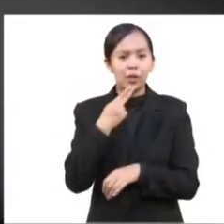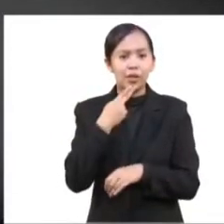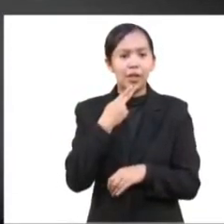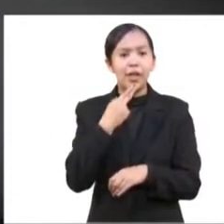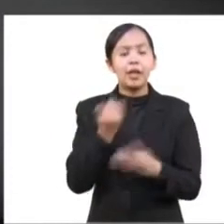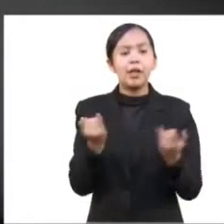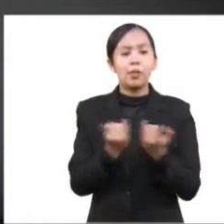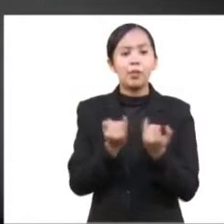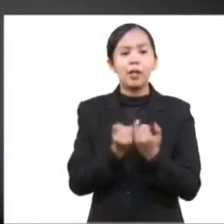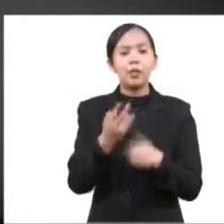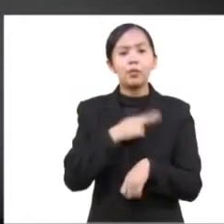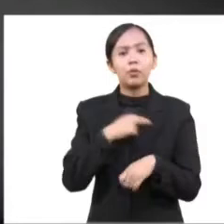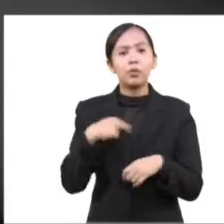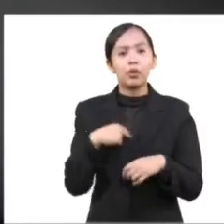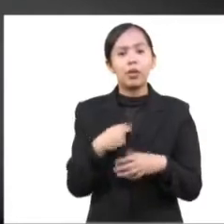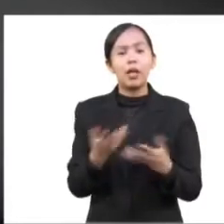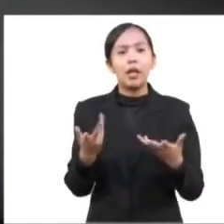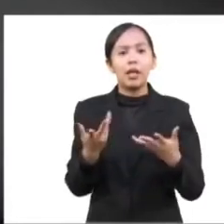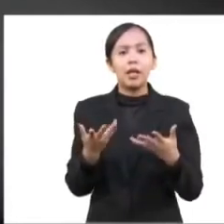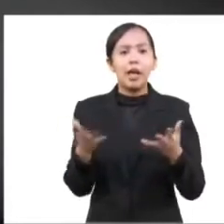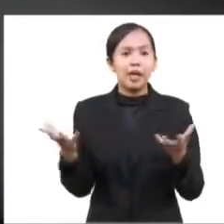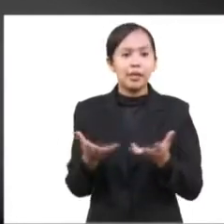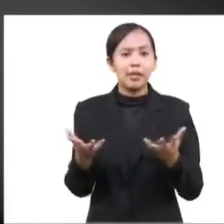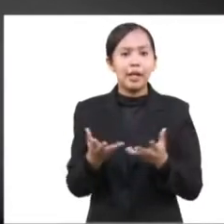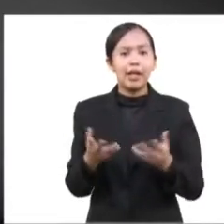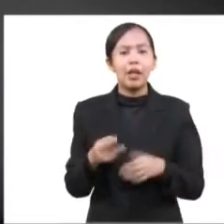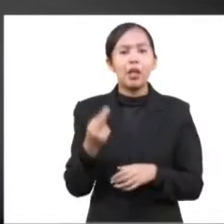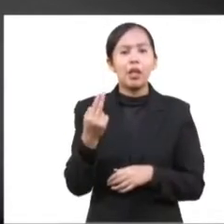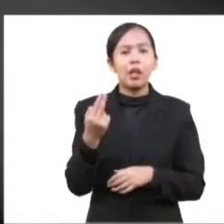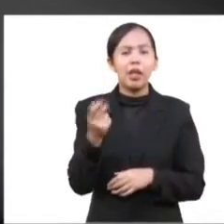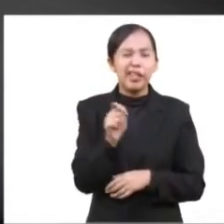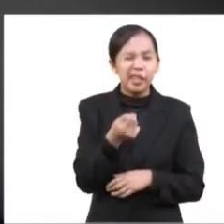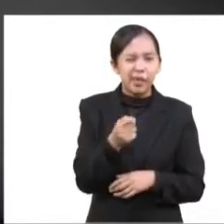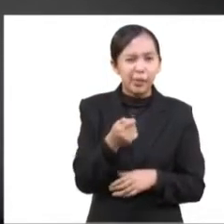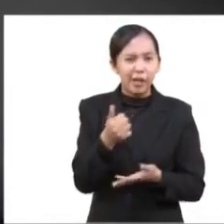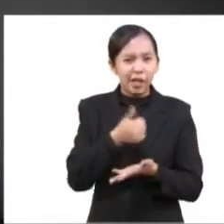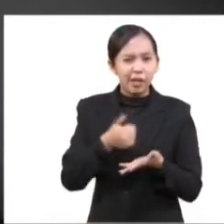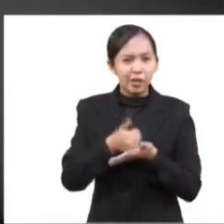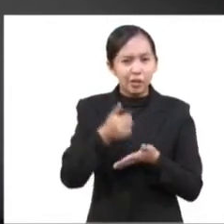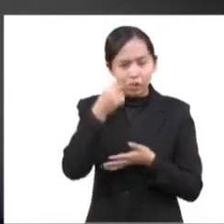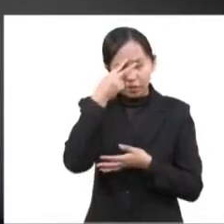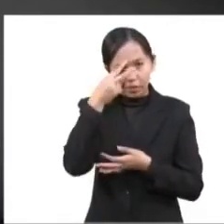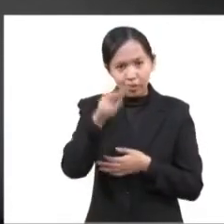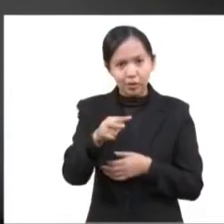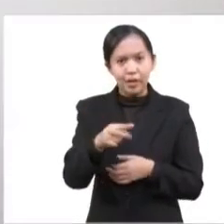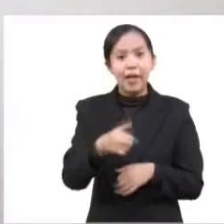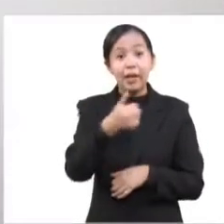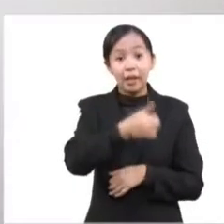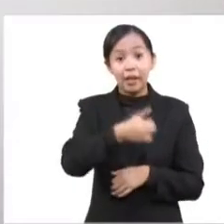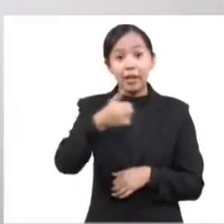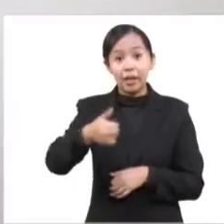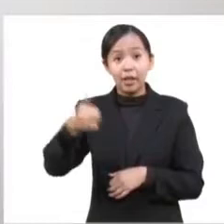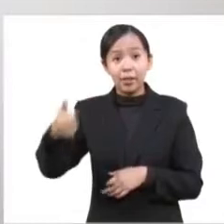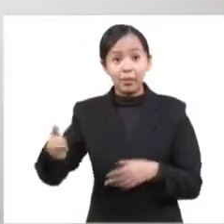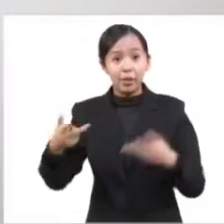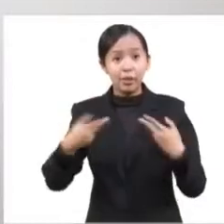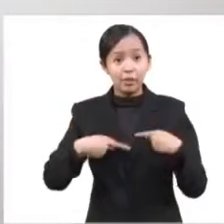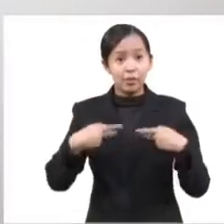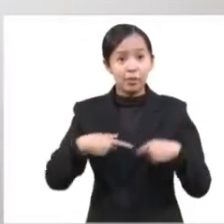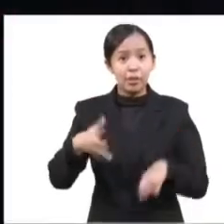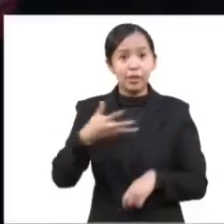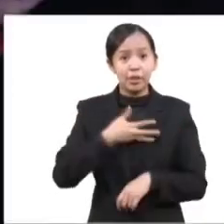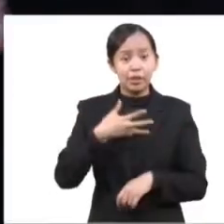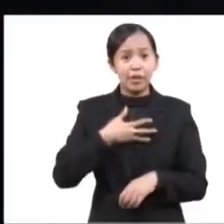ampliando a lo que llamamos la llave Ciudad de México, en donde cada persona va a poder tener su propio